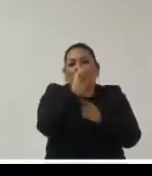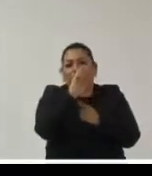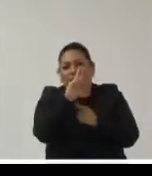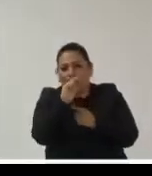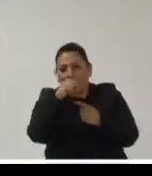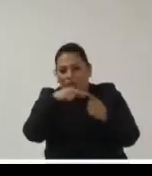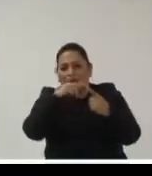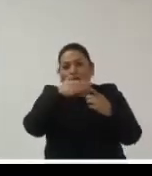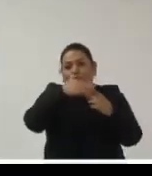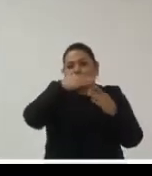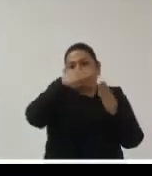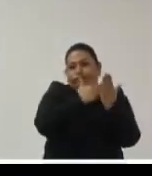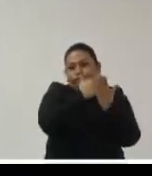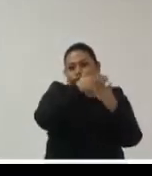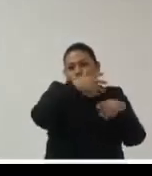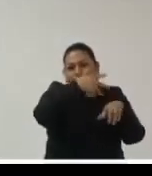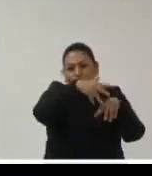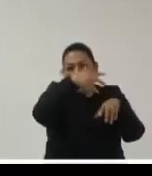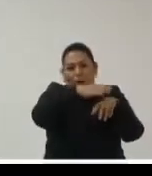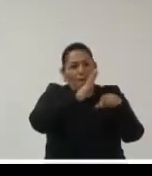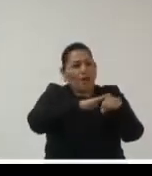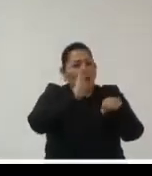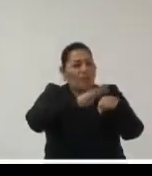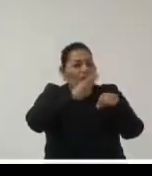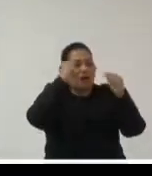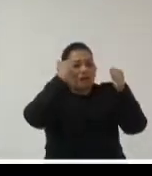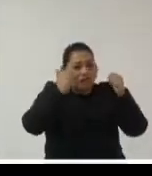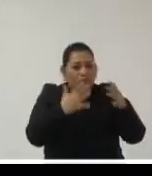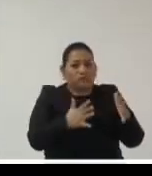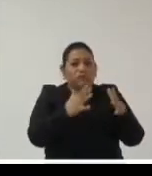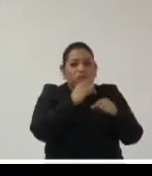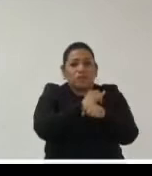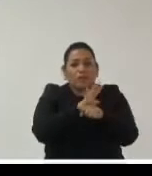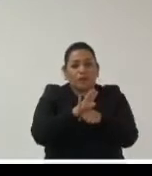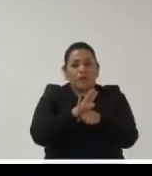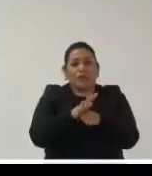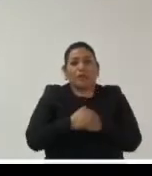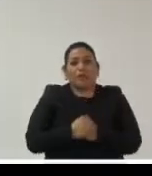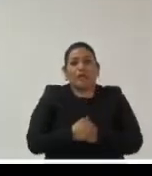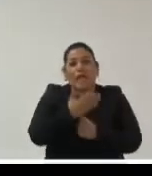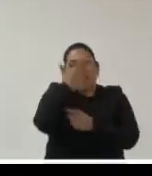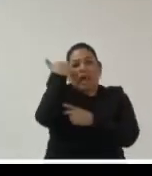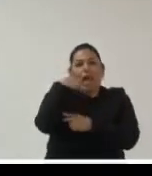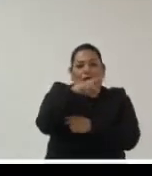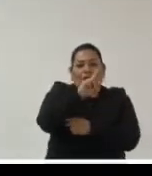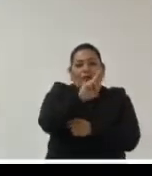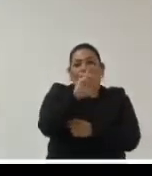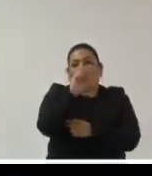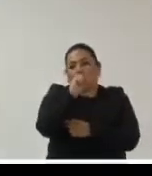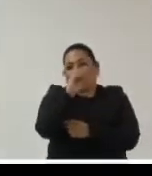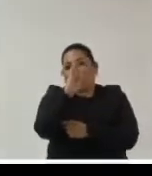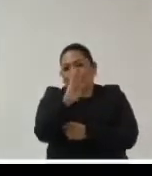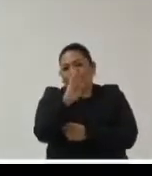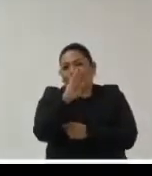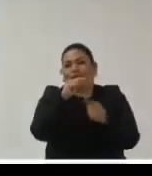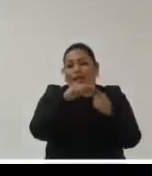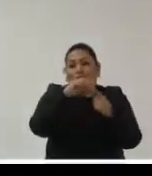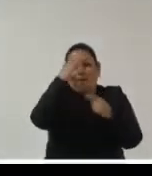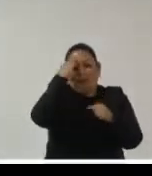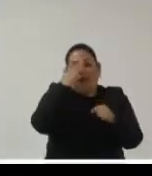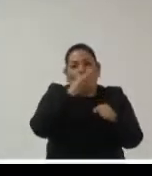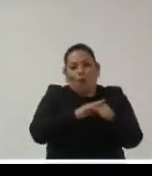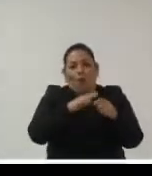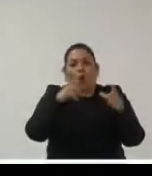medida que podrá darnos una idea de lo que tenemos en información vale la pena conservar todo eso dónde lo estamos